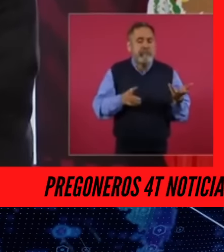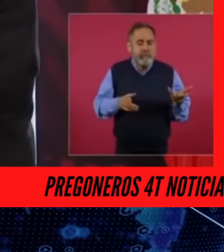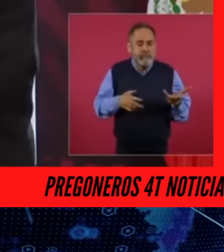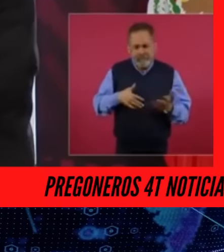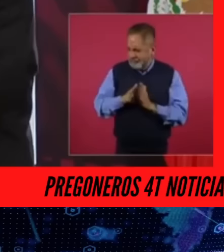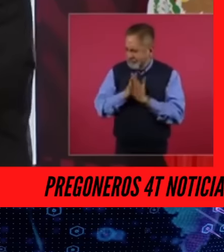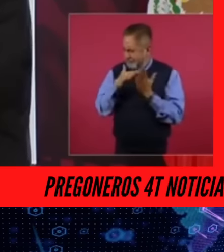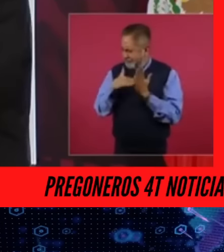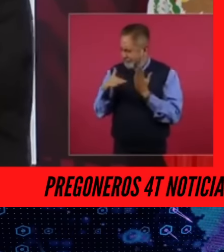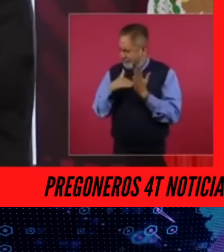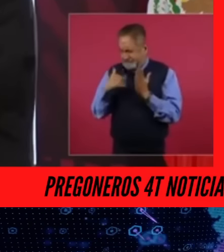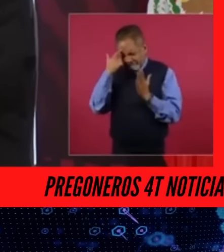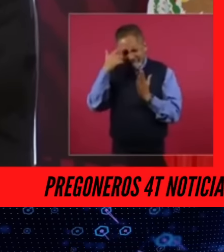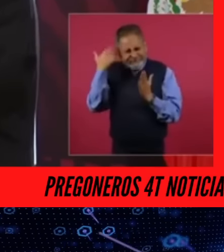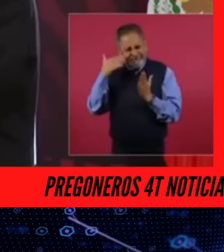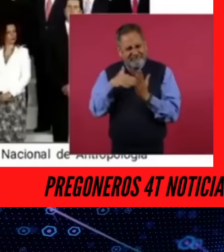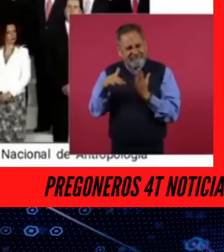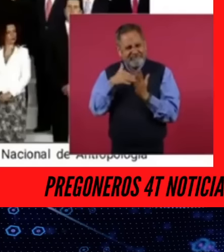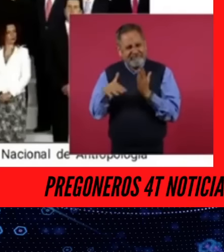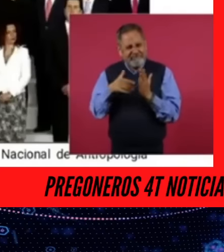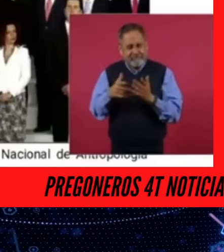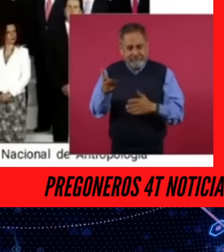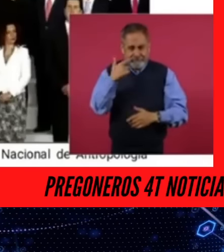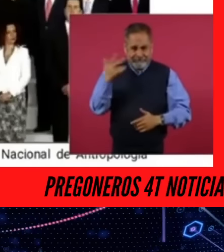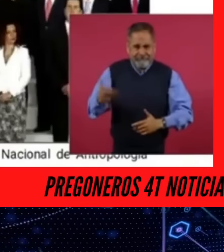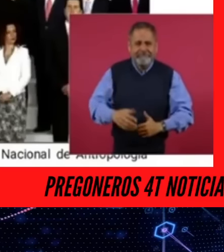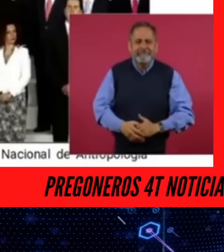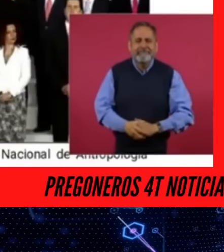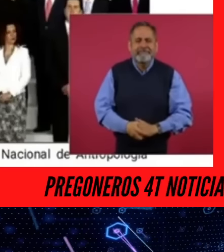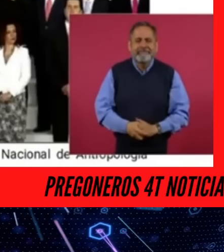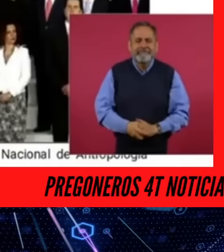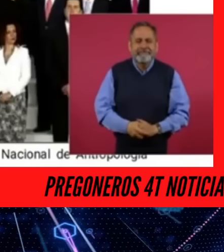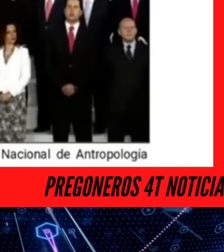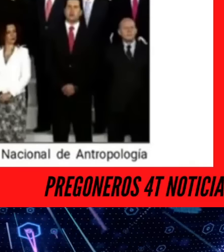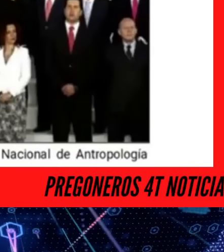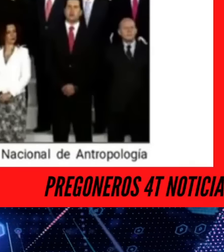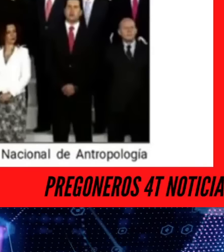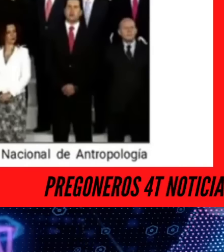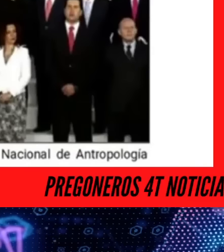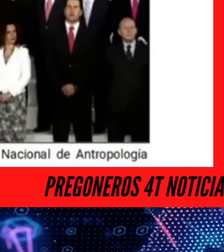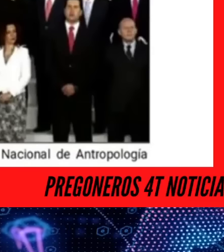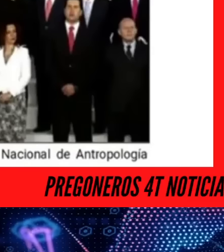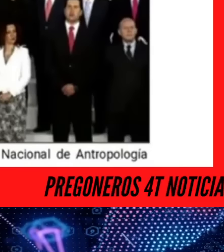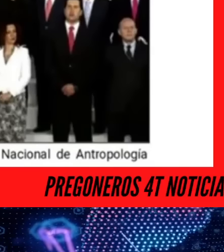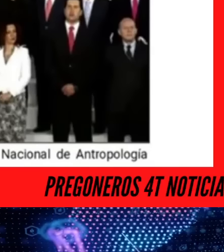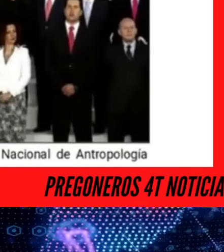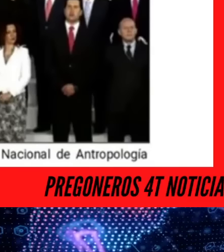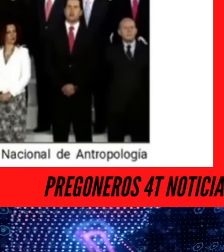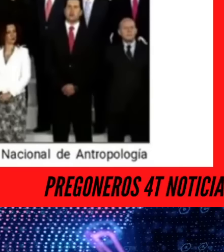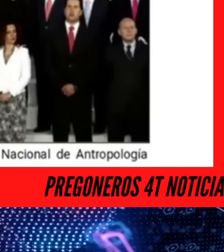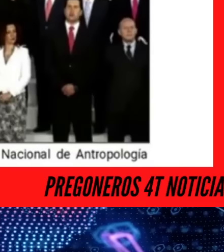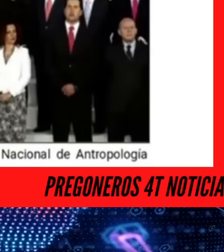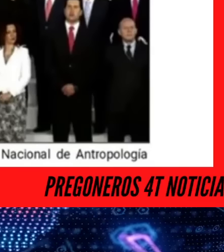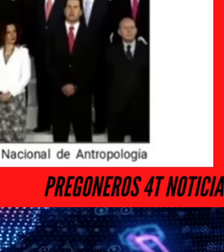dijeron, medios, ustedes calladitos. Y ahí está la foto.